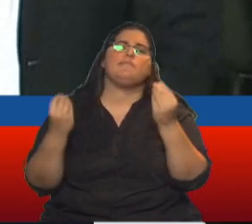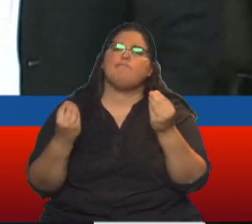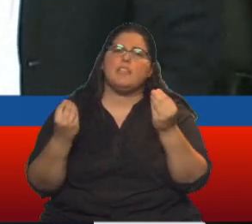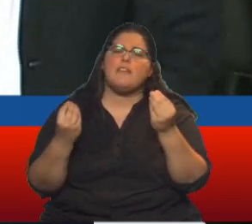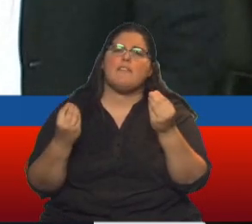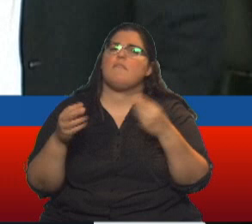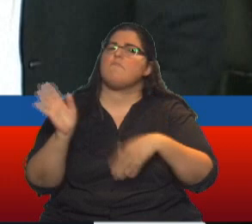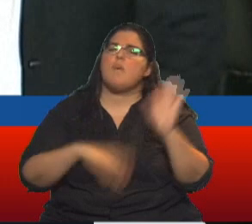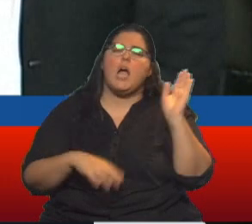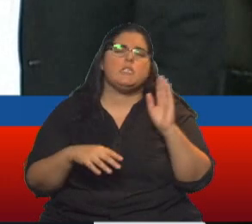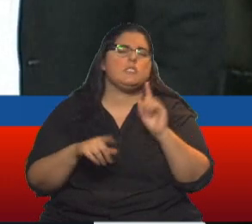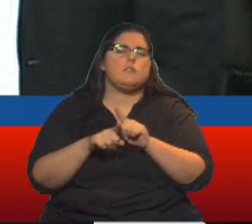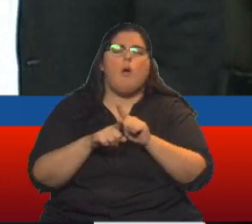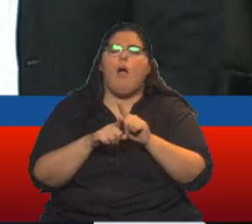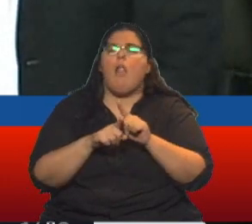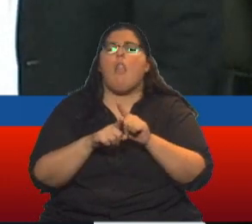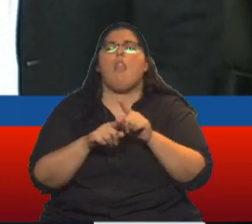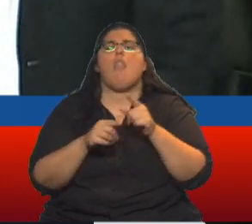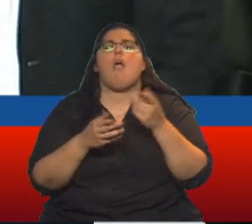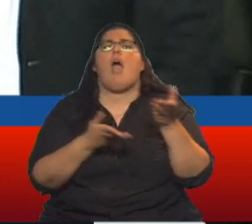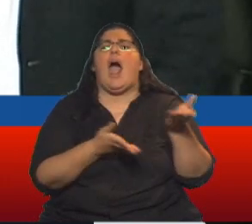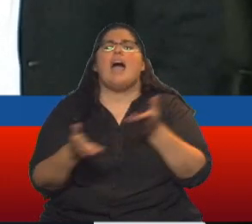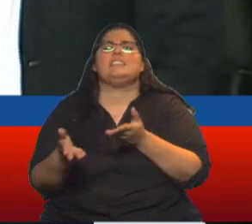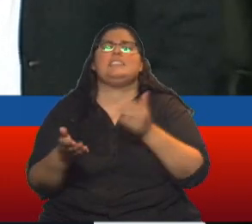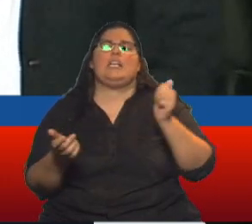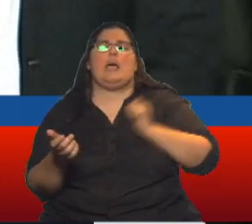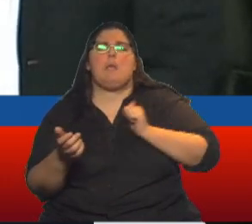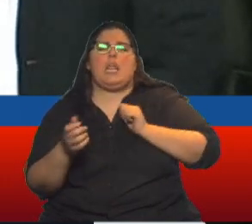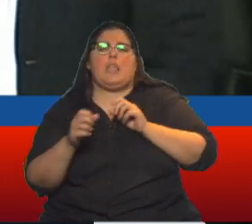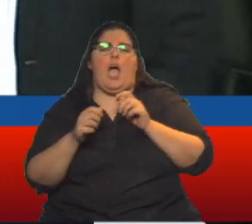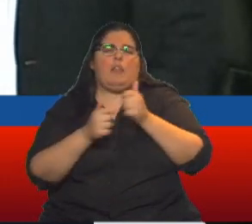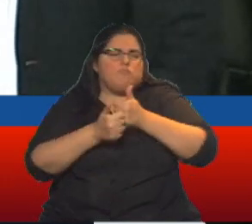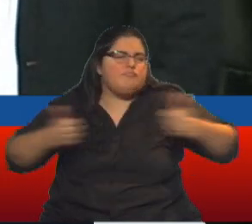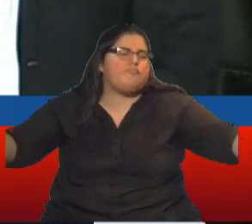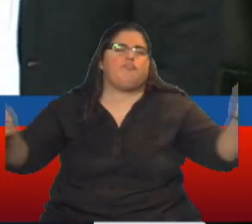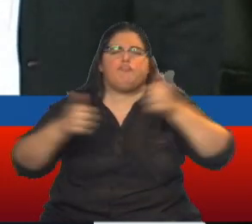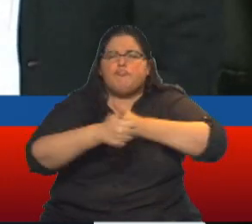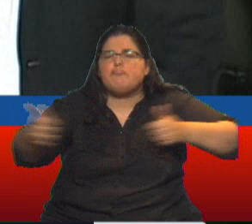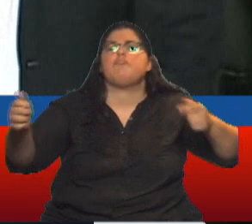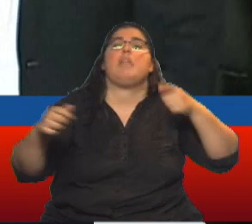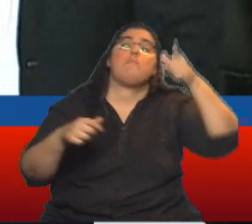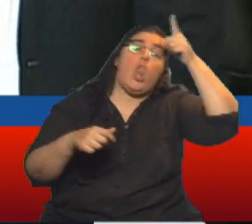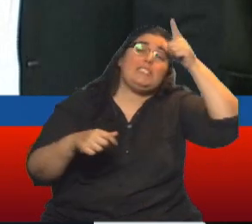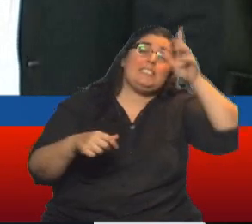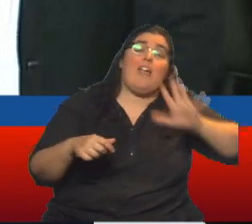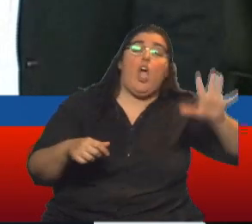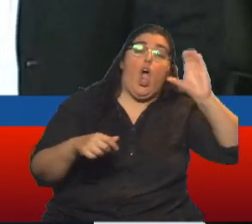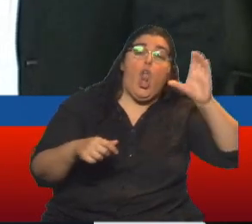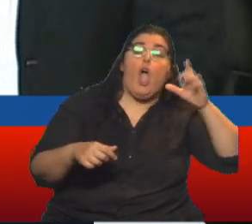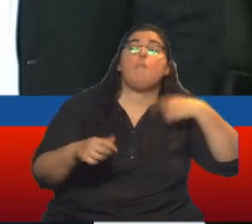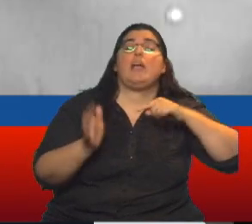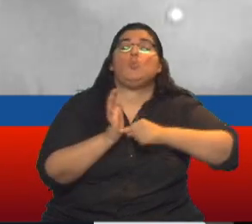máximo despliegue de asistencia militar a la Policía Nacional en la Ciudad de Cali y en el